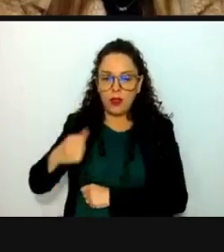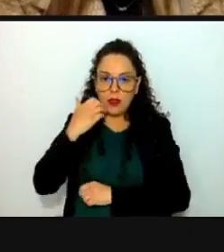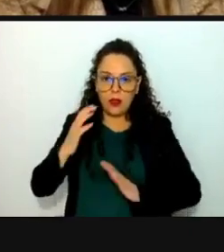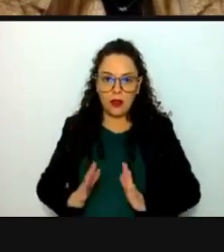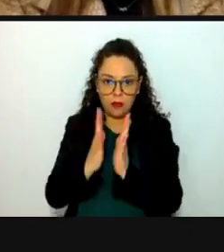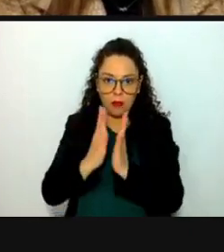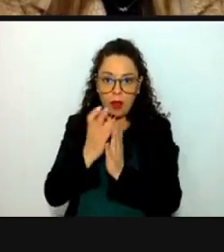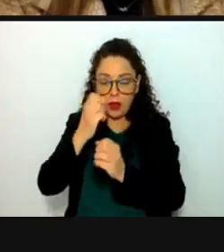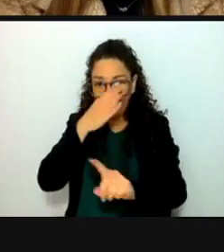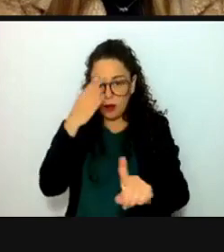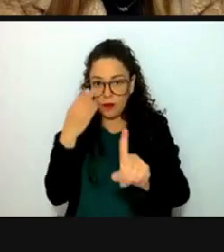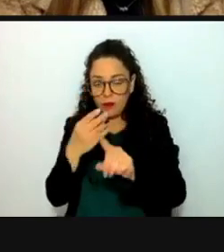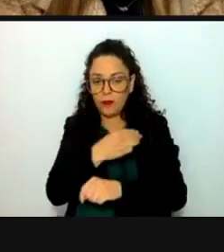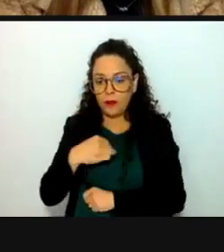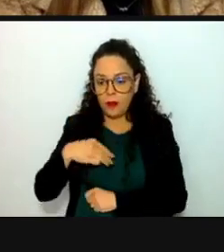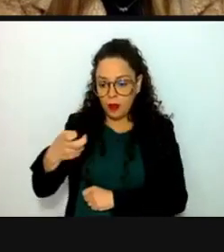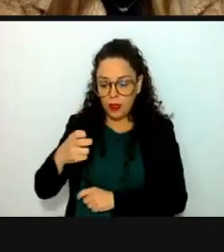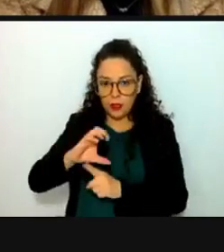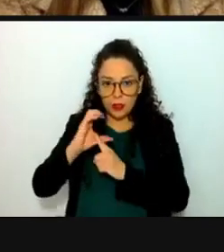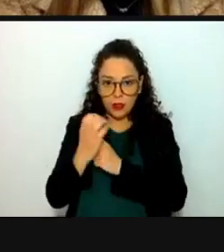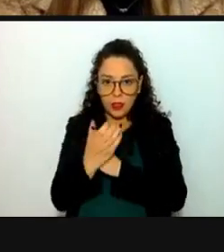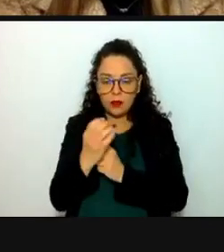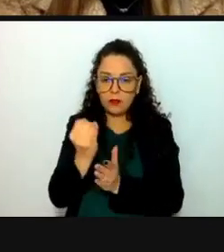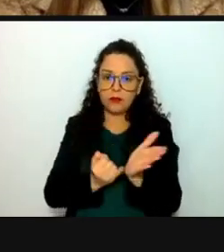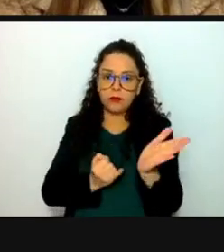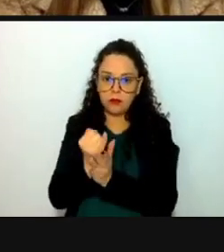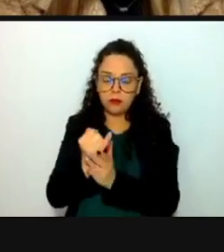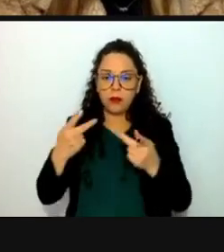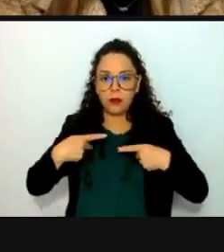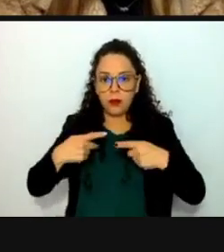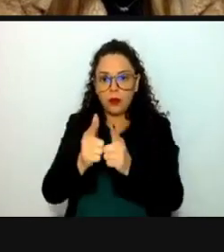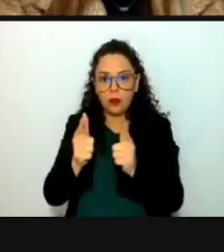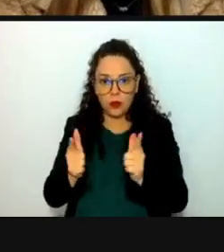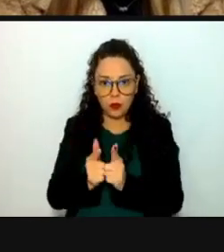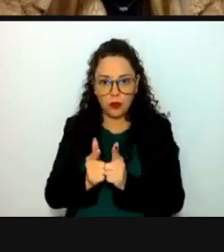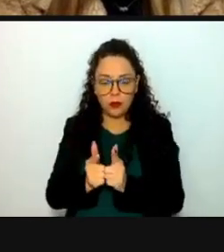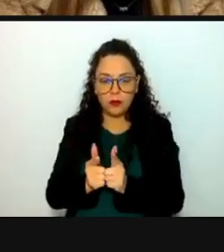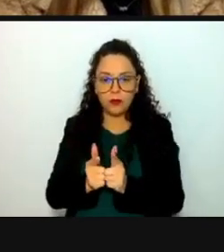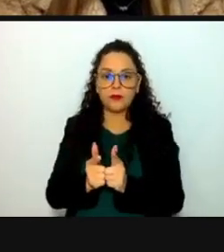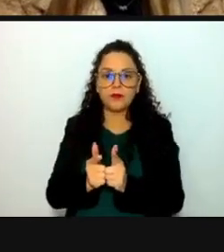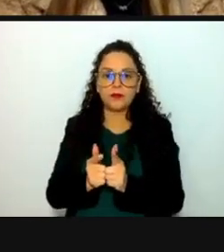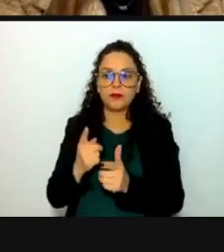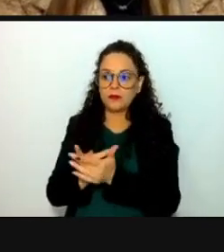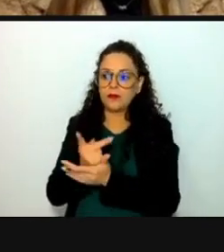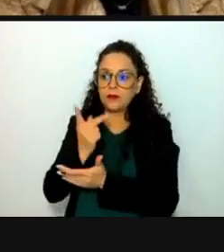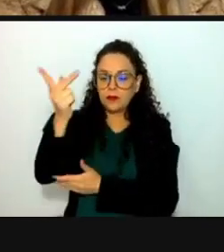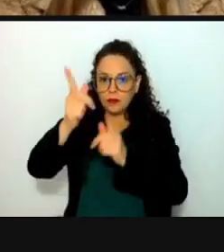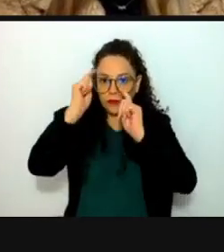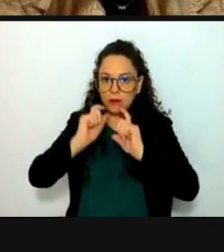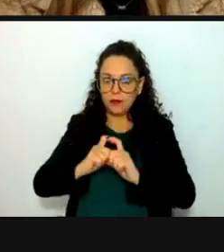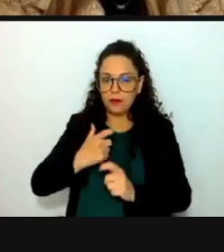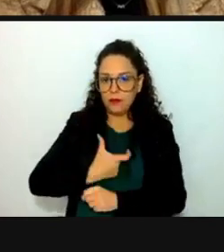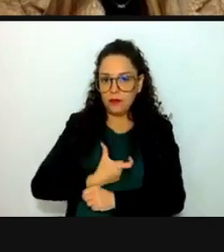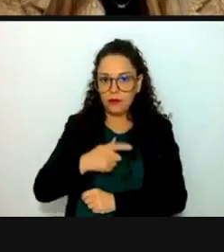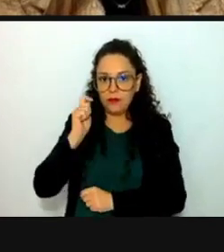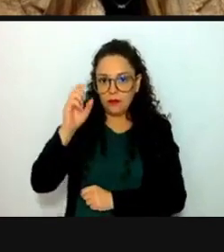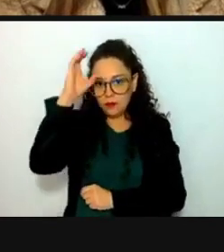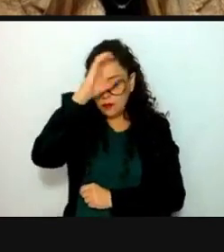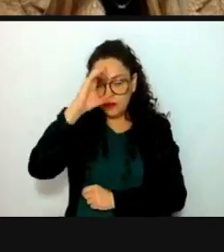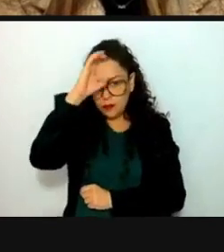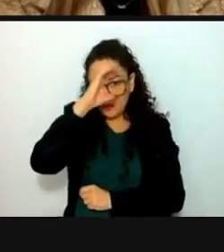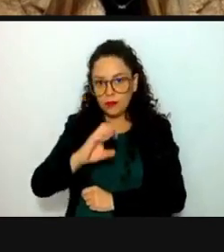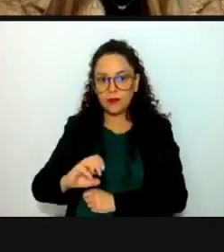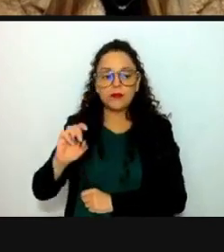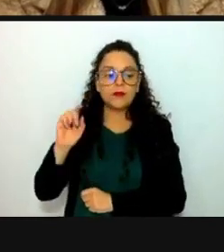las y los integrantes de esta comisión determinamos que las personas, grupos o colectivos que se hacen acreedores a la medalla al mérito en ciencias del año 2023, Alfonso Luis